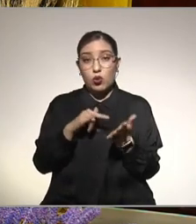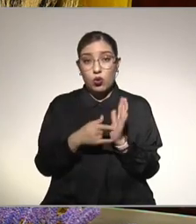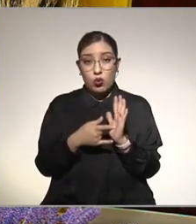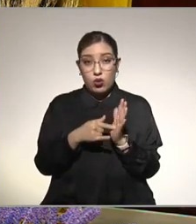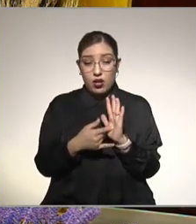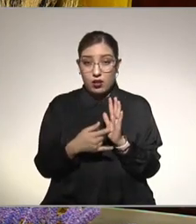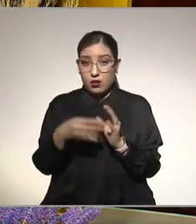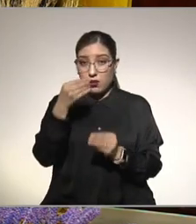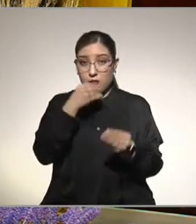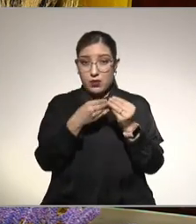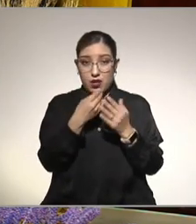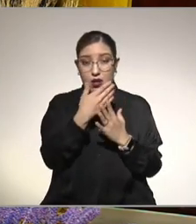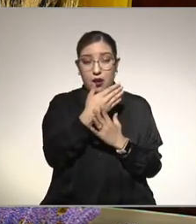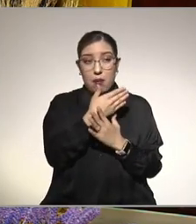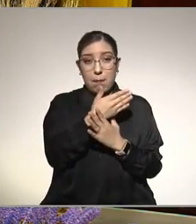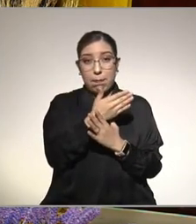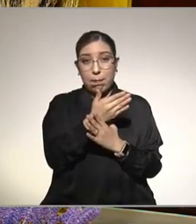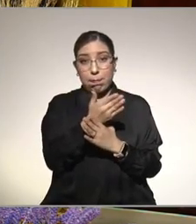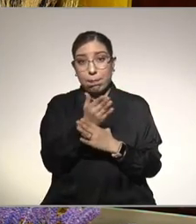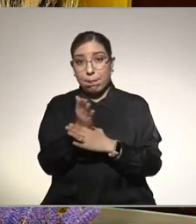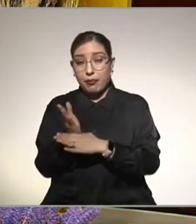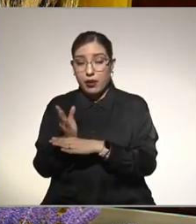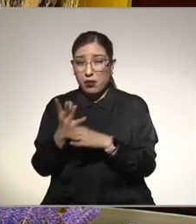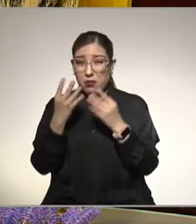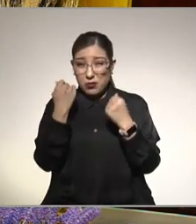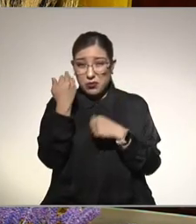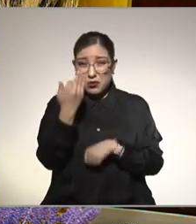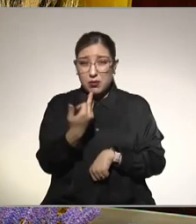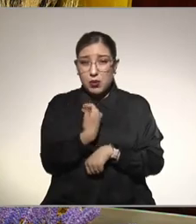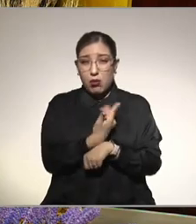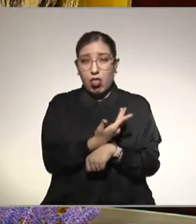entre una alimentación a otra podemos comer